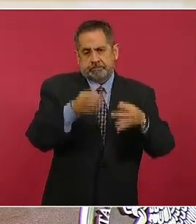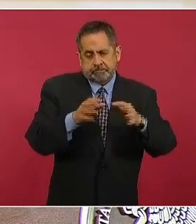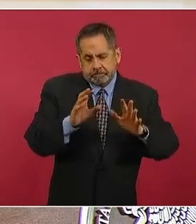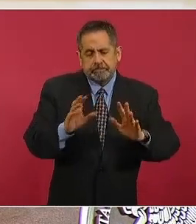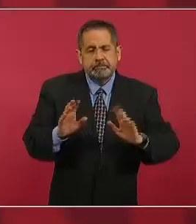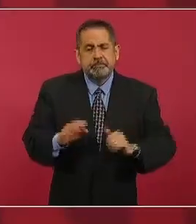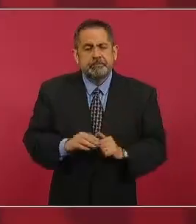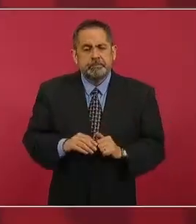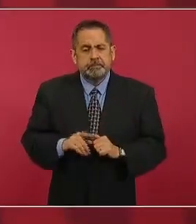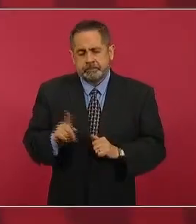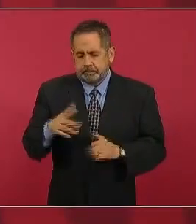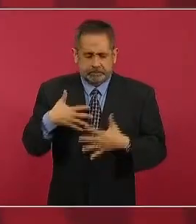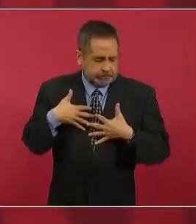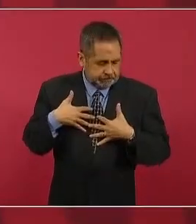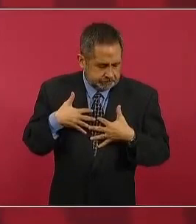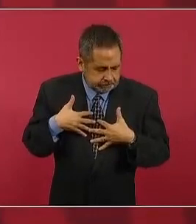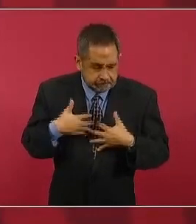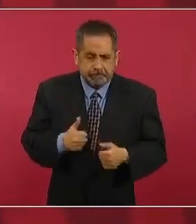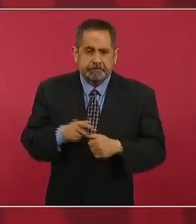no entiendo